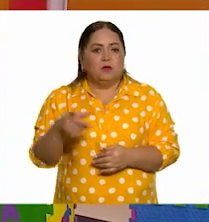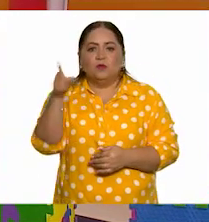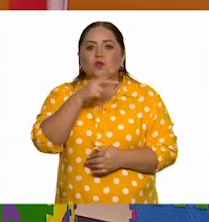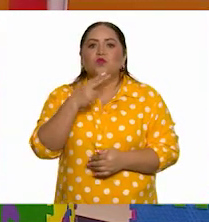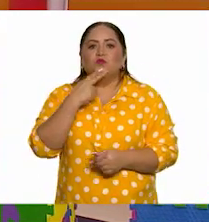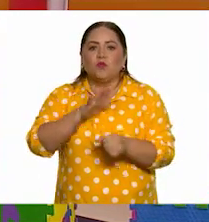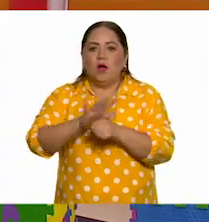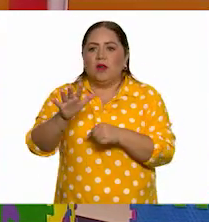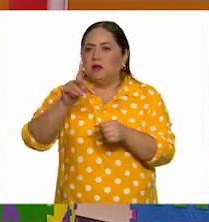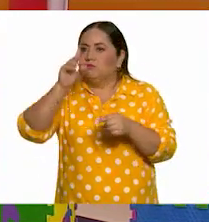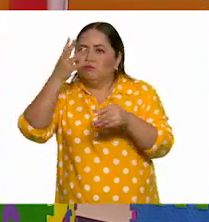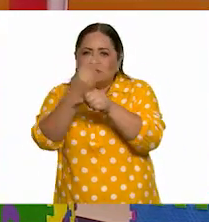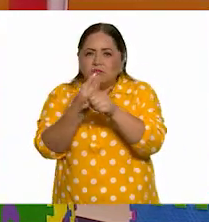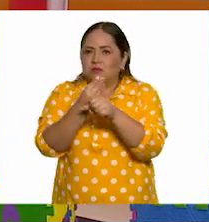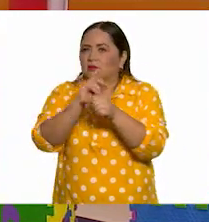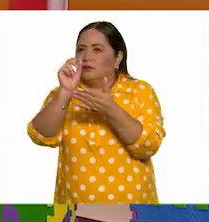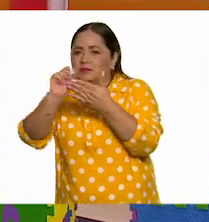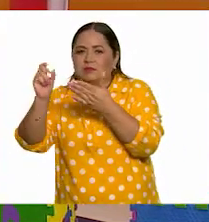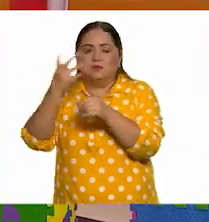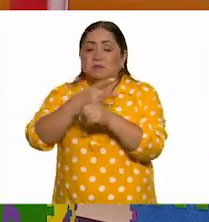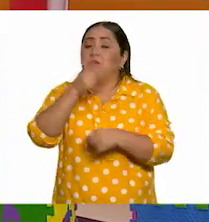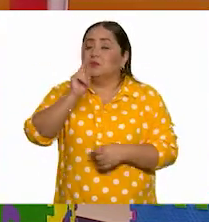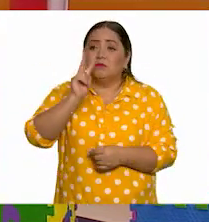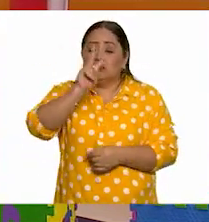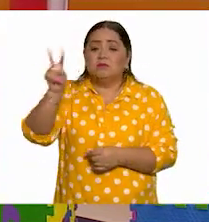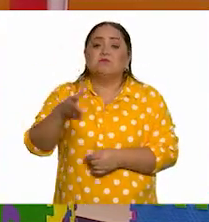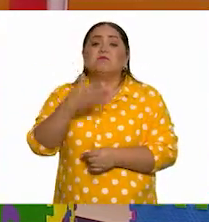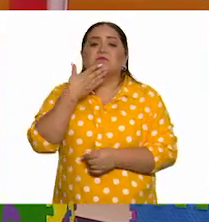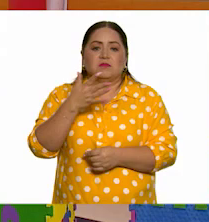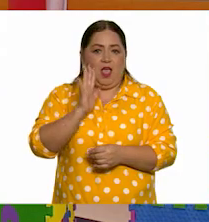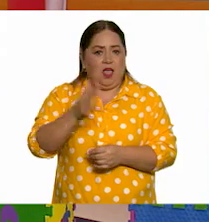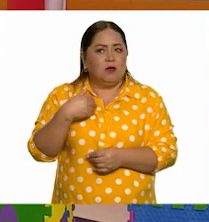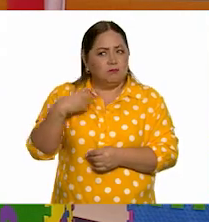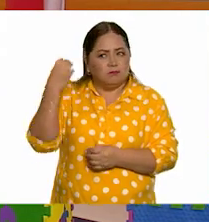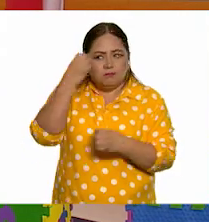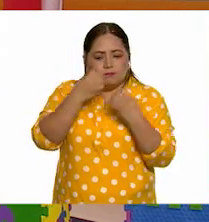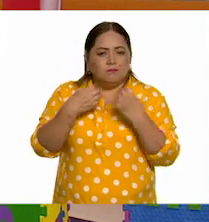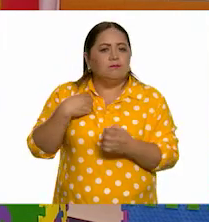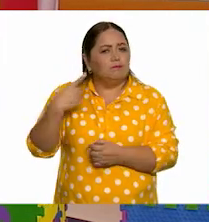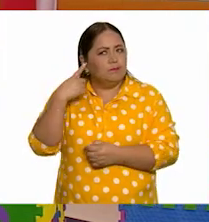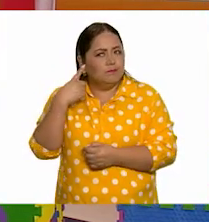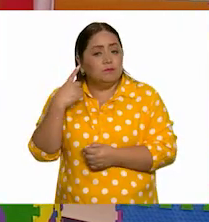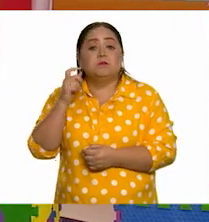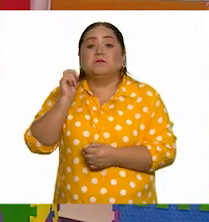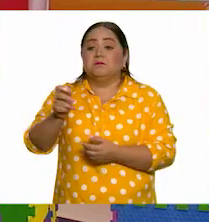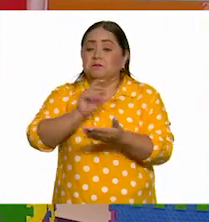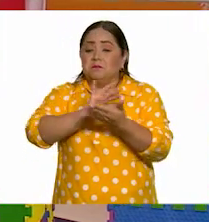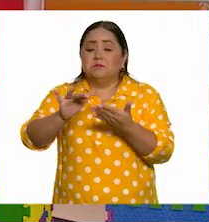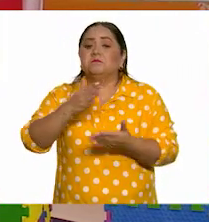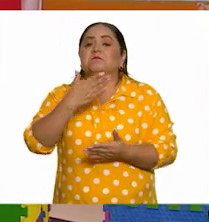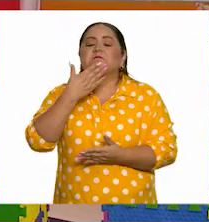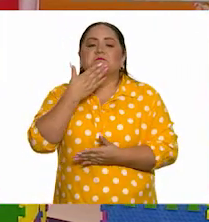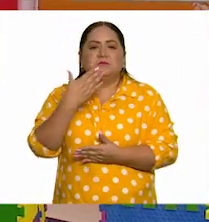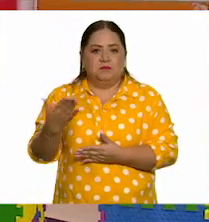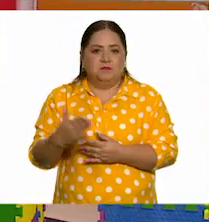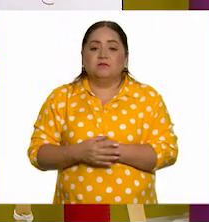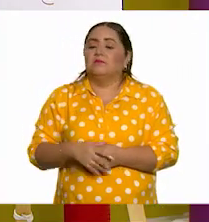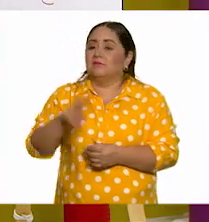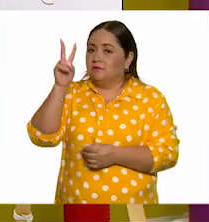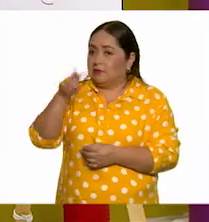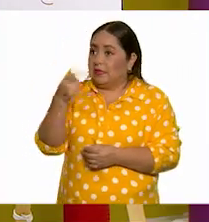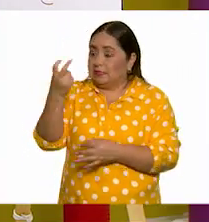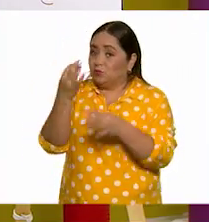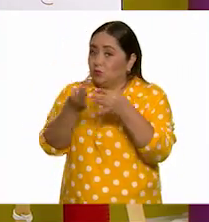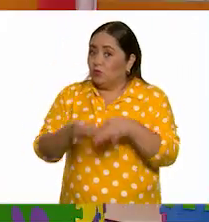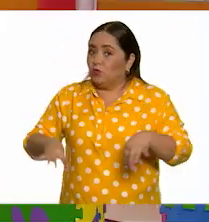Utilizaron sus borradores y su redacción estuvo muy bien. Y ya observé y escuché que su lectura fue muy fluida. También es